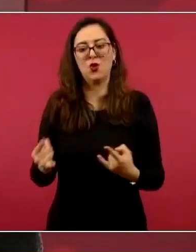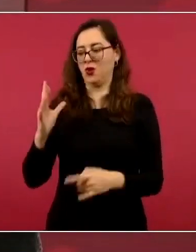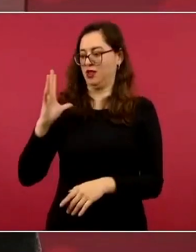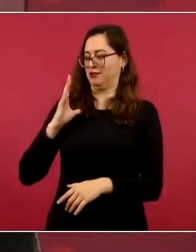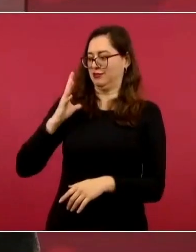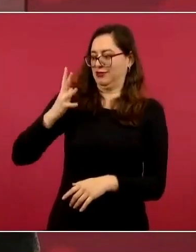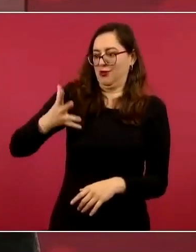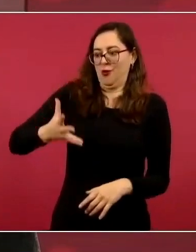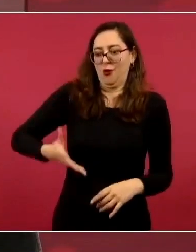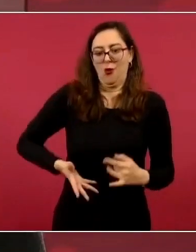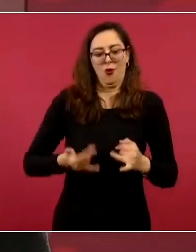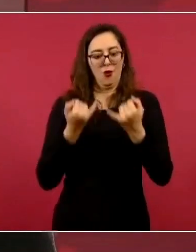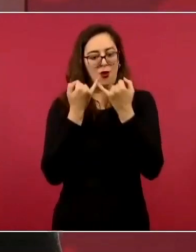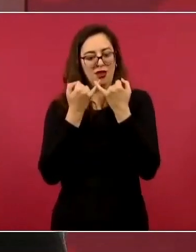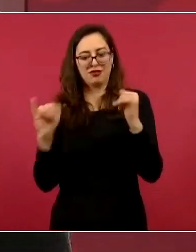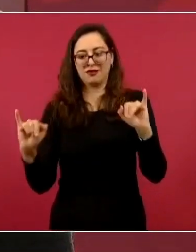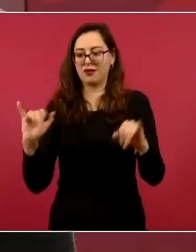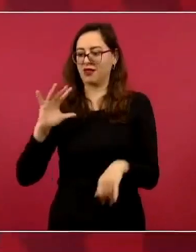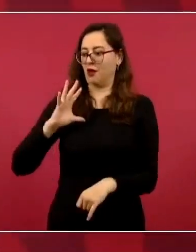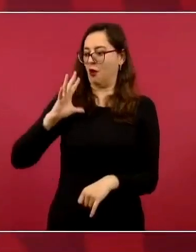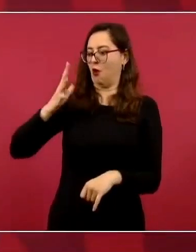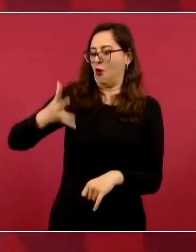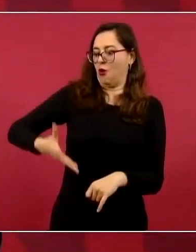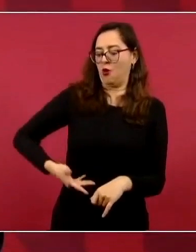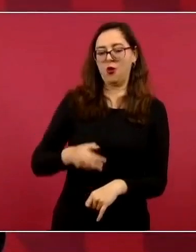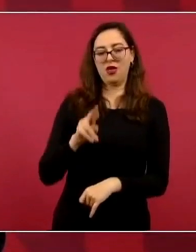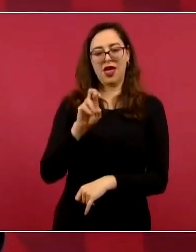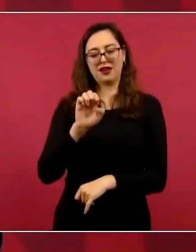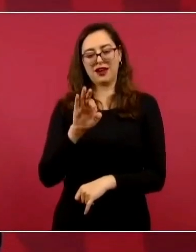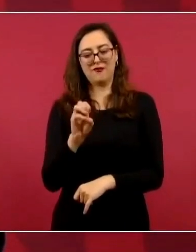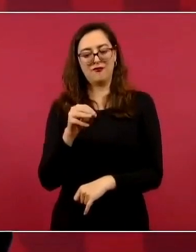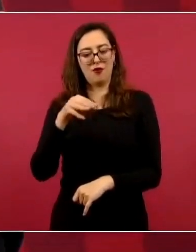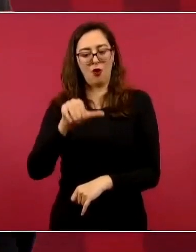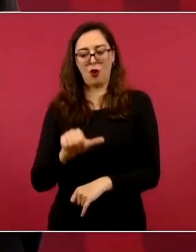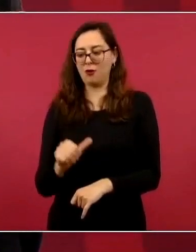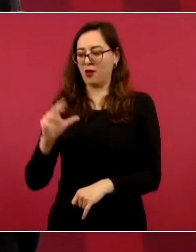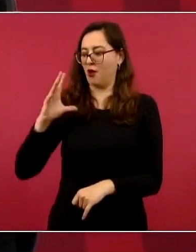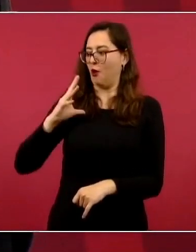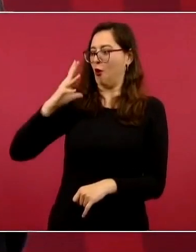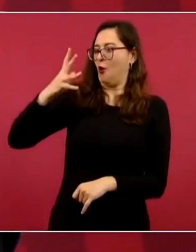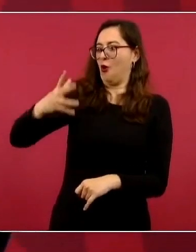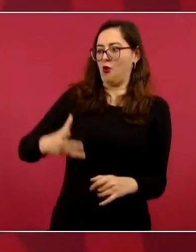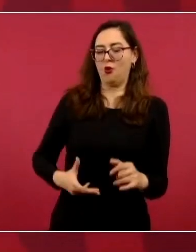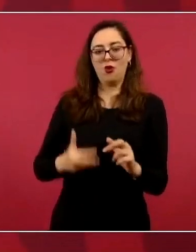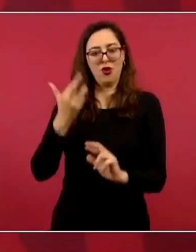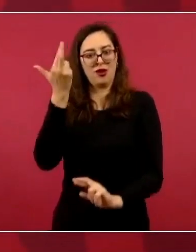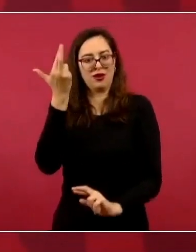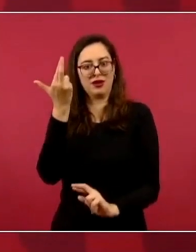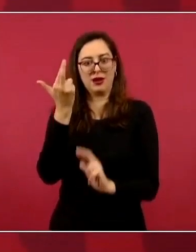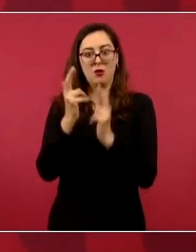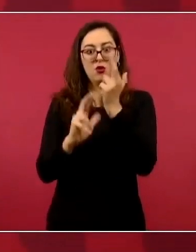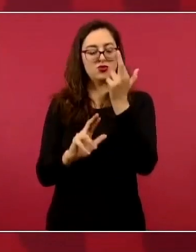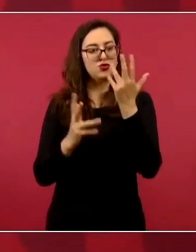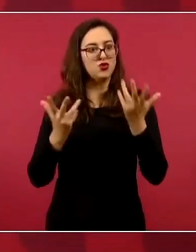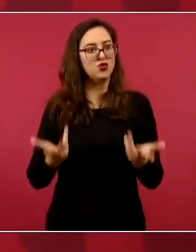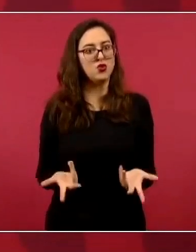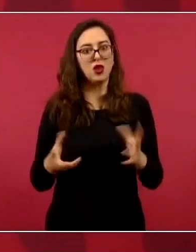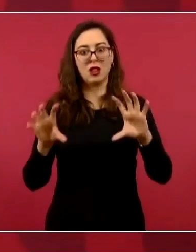independencia, de nuestra reforma, de nuestra revolución, la primera revolución social del siglo XX,